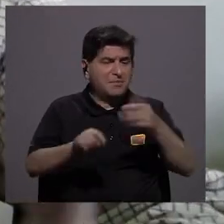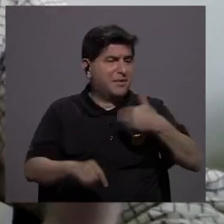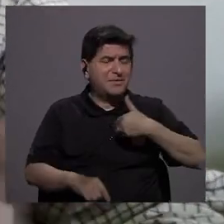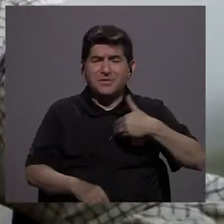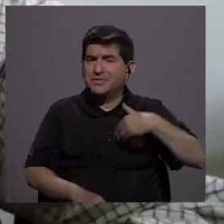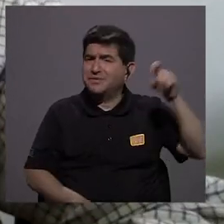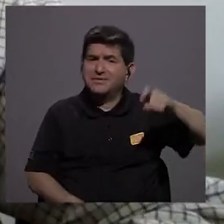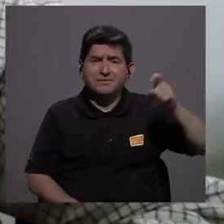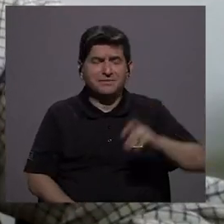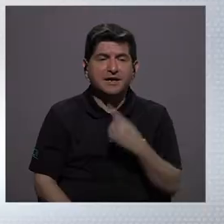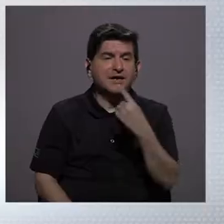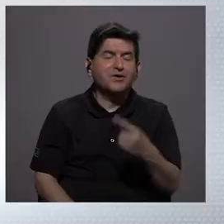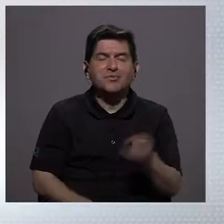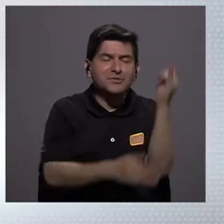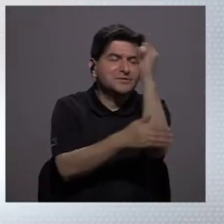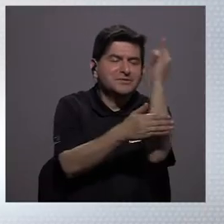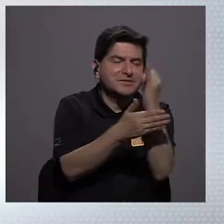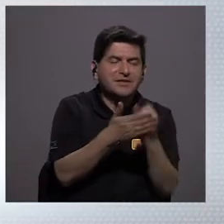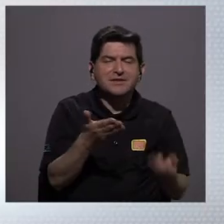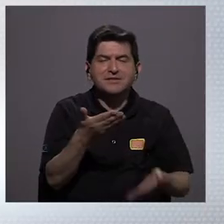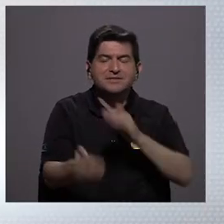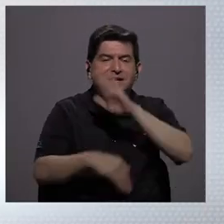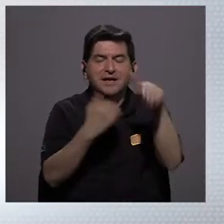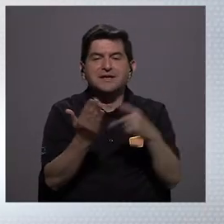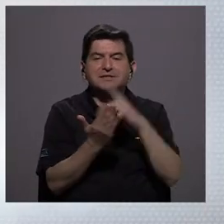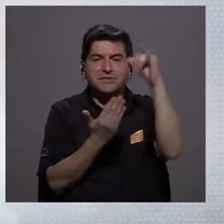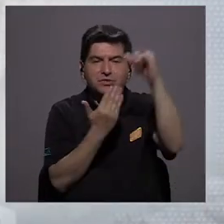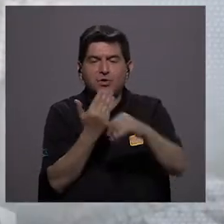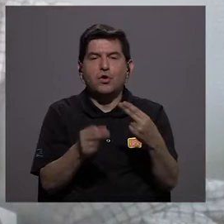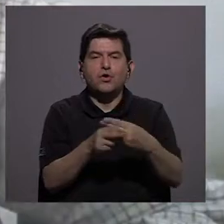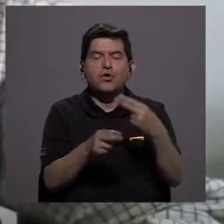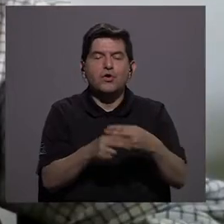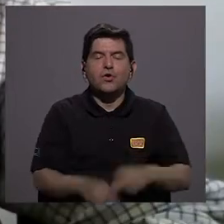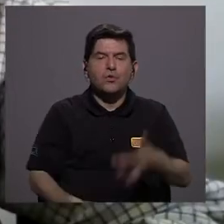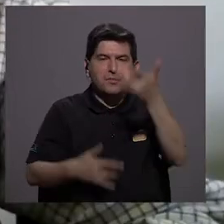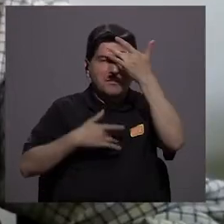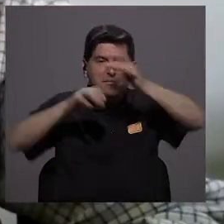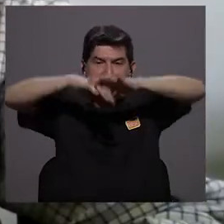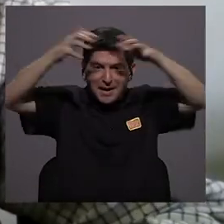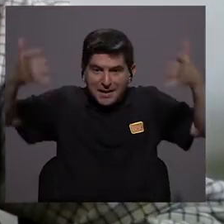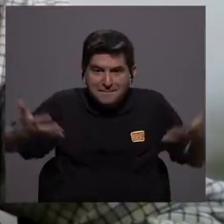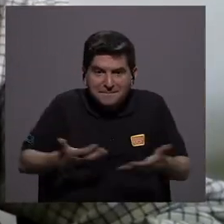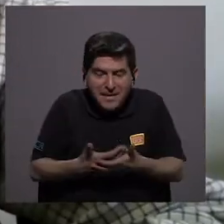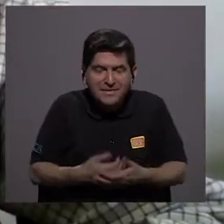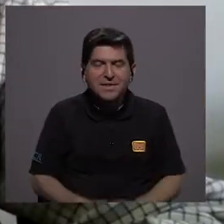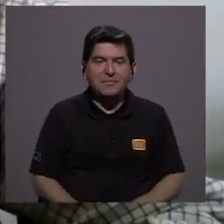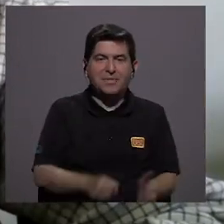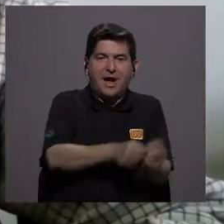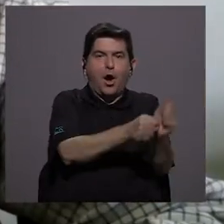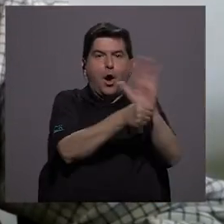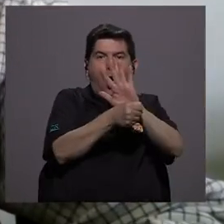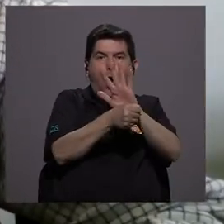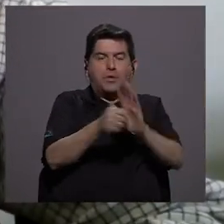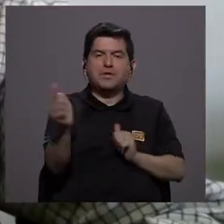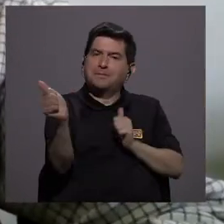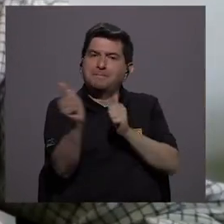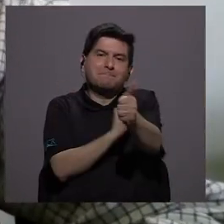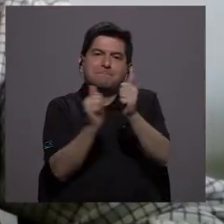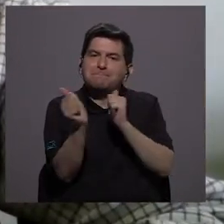esos recursos si no tiene necesidad. Como dicen en caricatura, casi cualquier proyecto que lleve el nombre pandemia y COVID